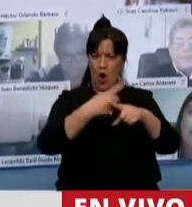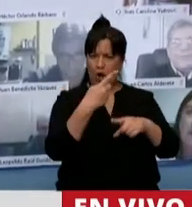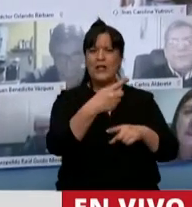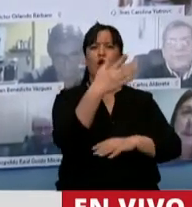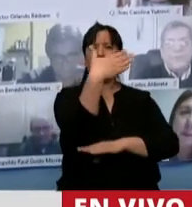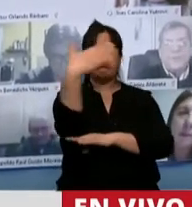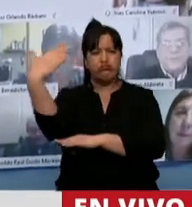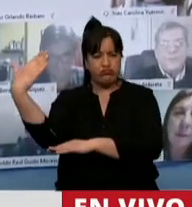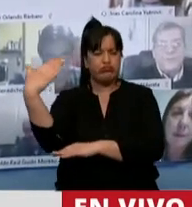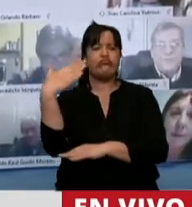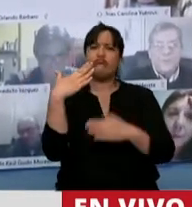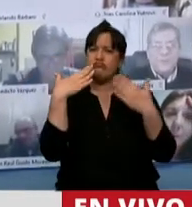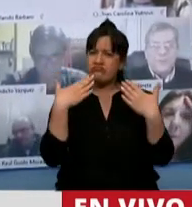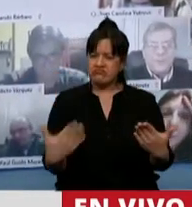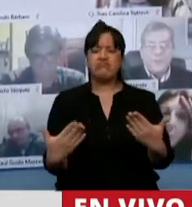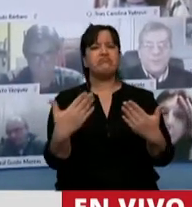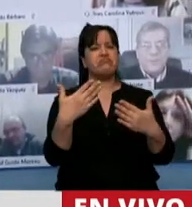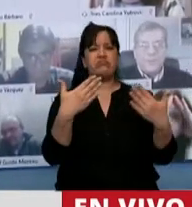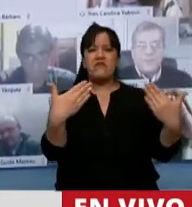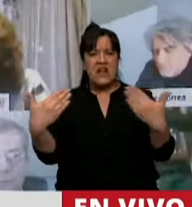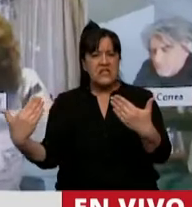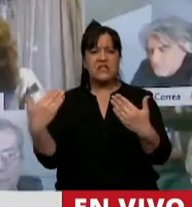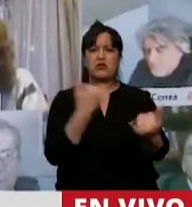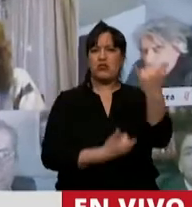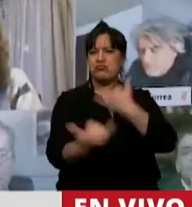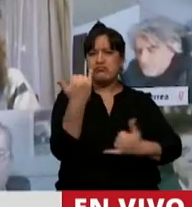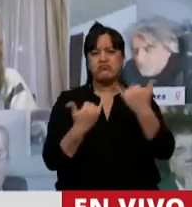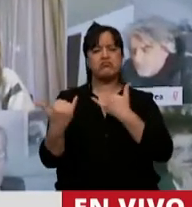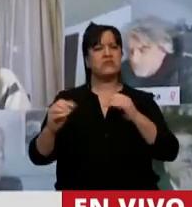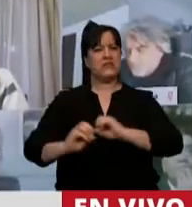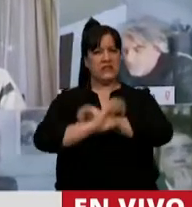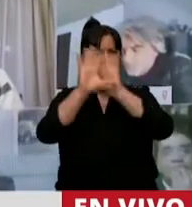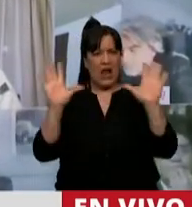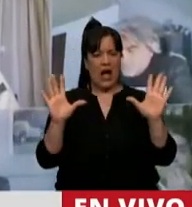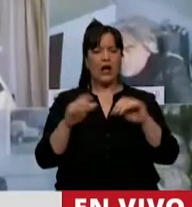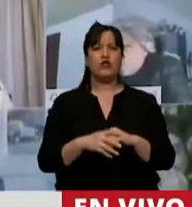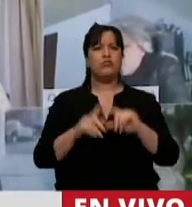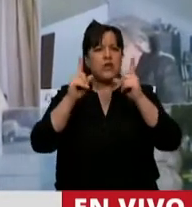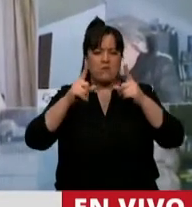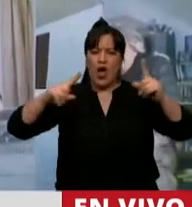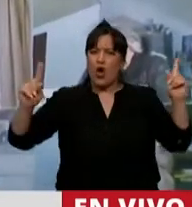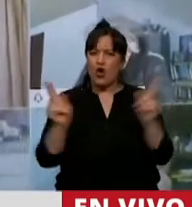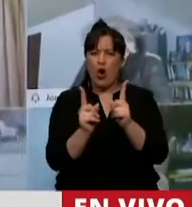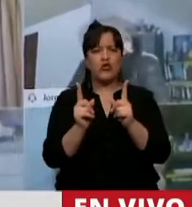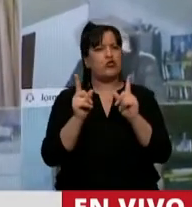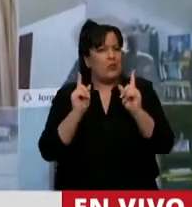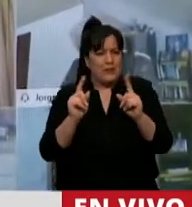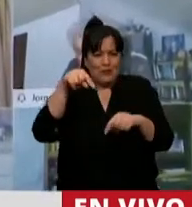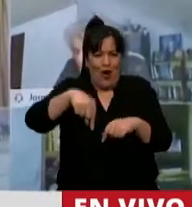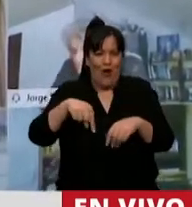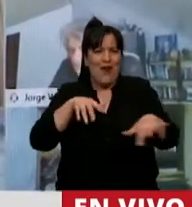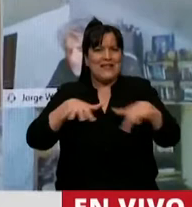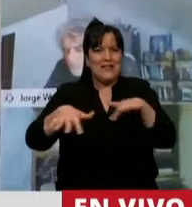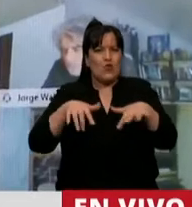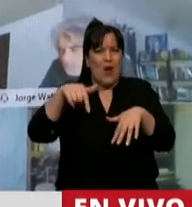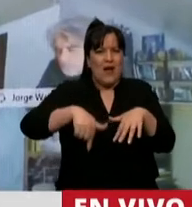exposiciones tan claras, tan concisas, tan concretas de lo que estamos viviendo en